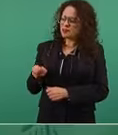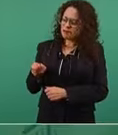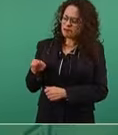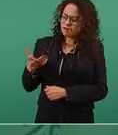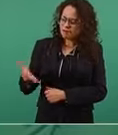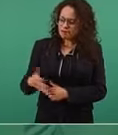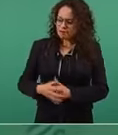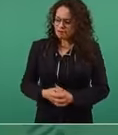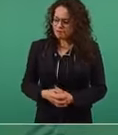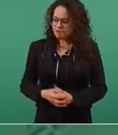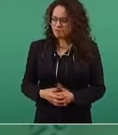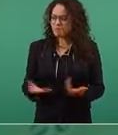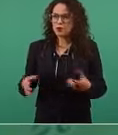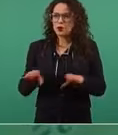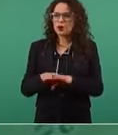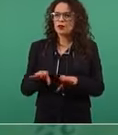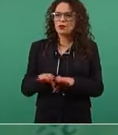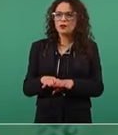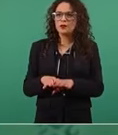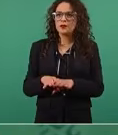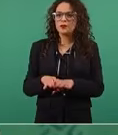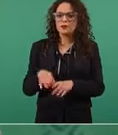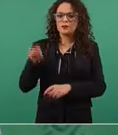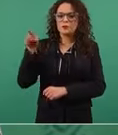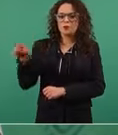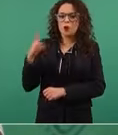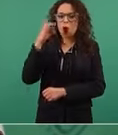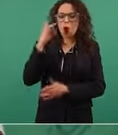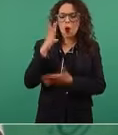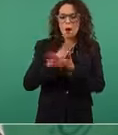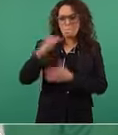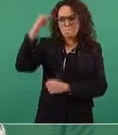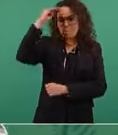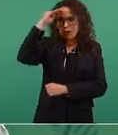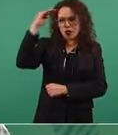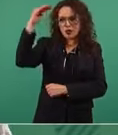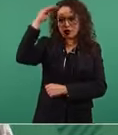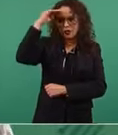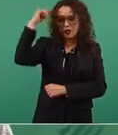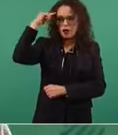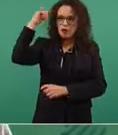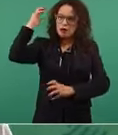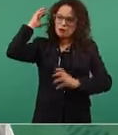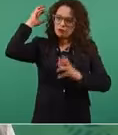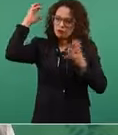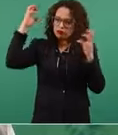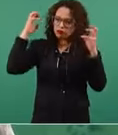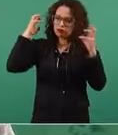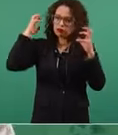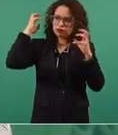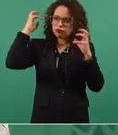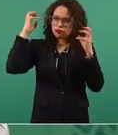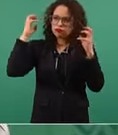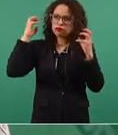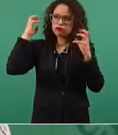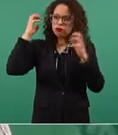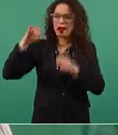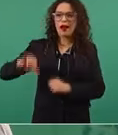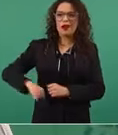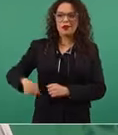Están nada más pensando en los de arriba,